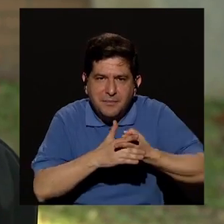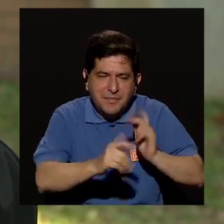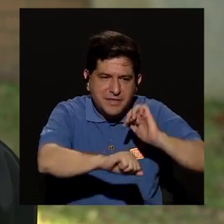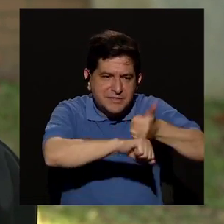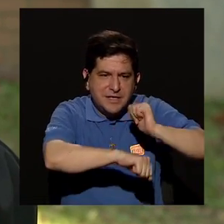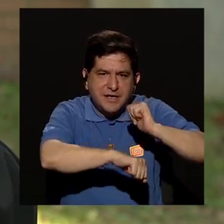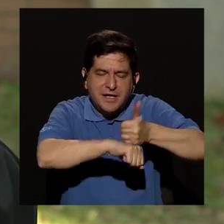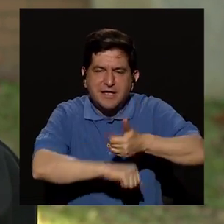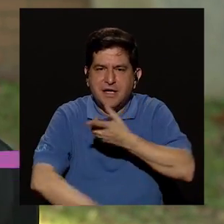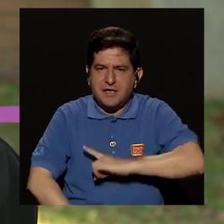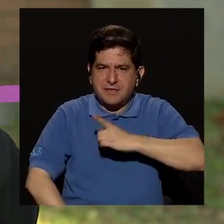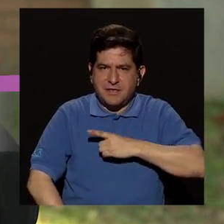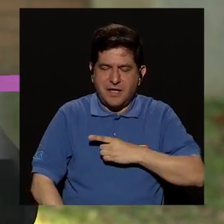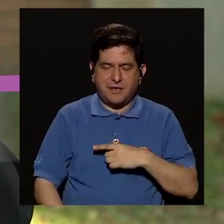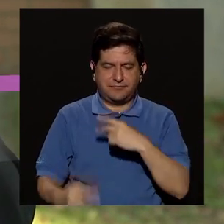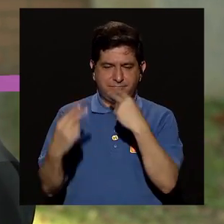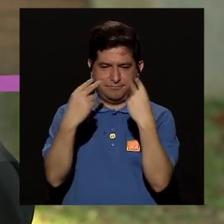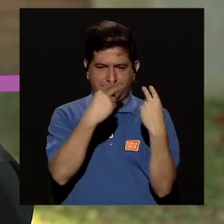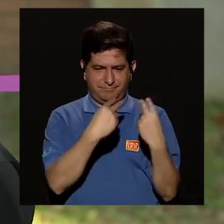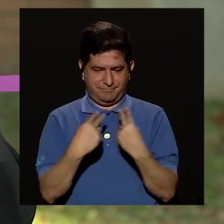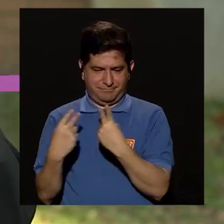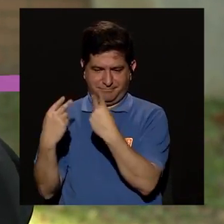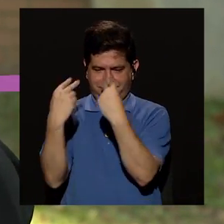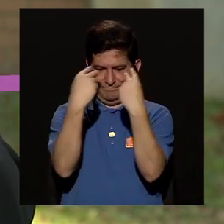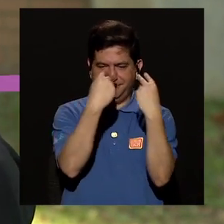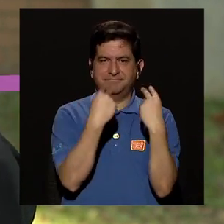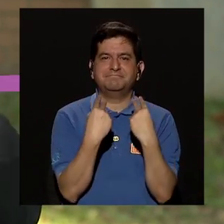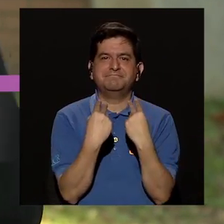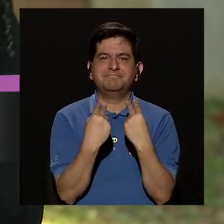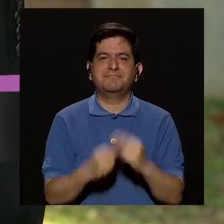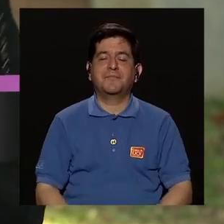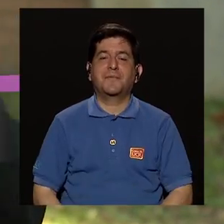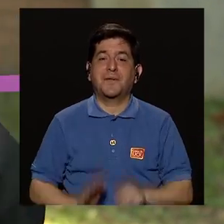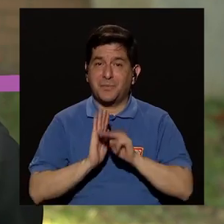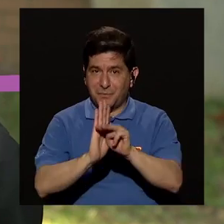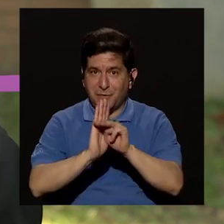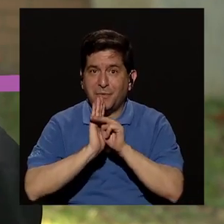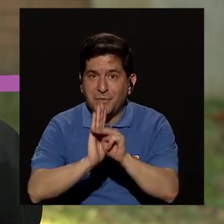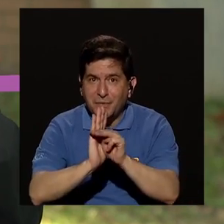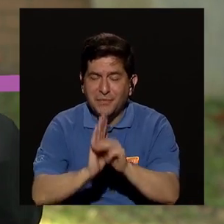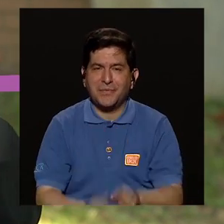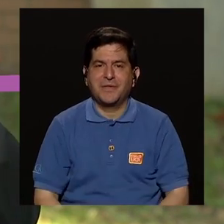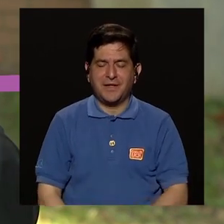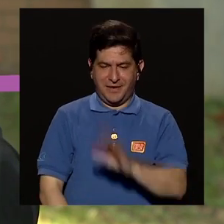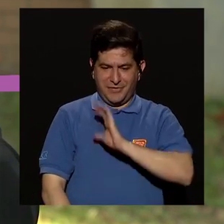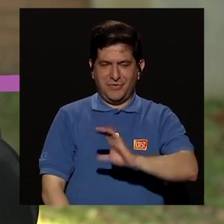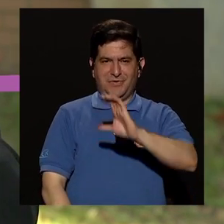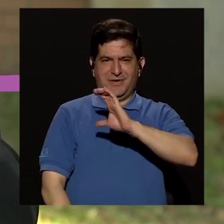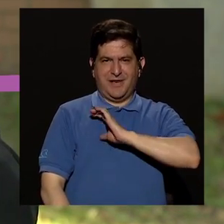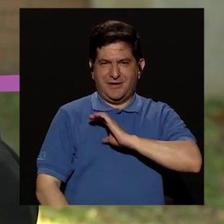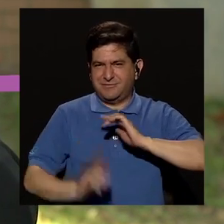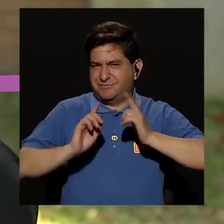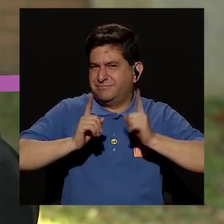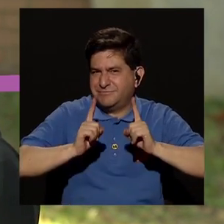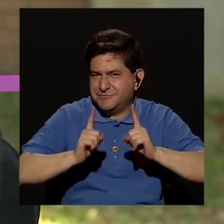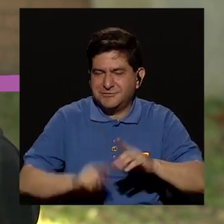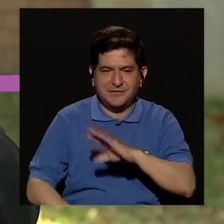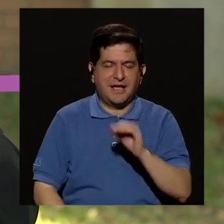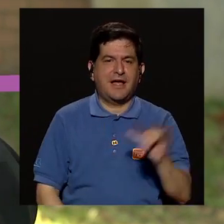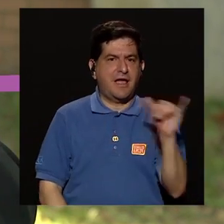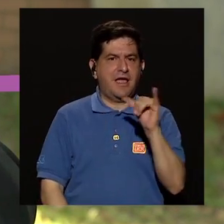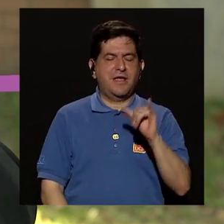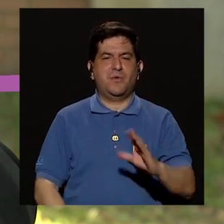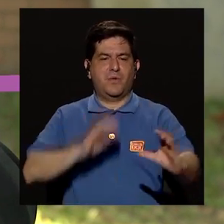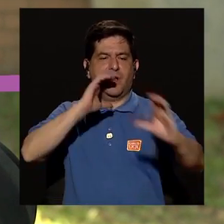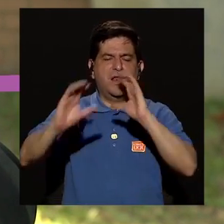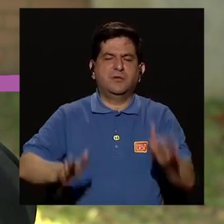a establecer disciplina? Observémonos. Observémonos nuestros patrones, nuestros patrones de conducta y nuestros